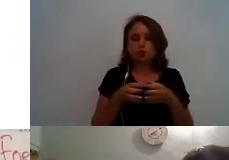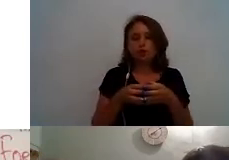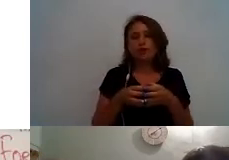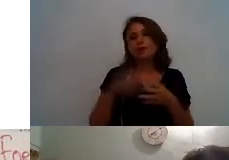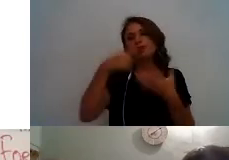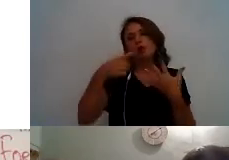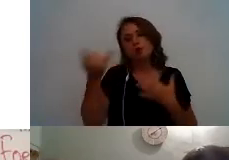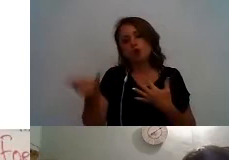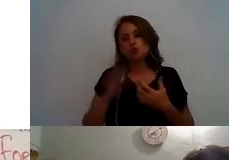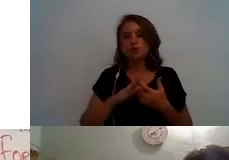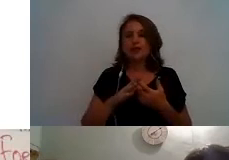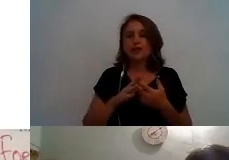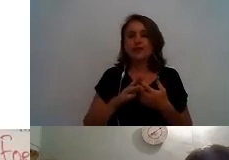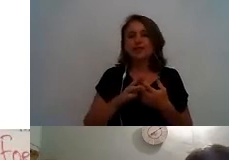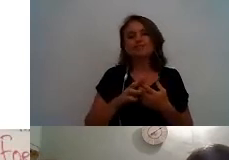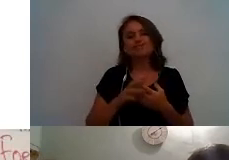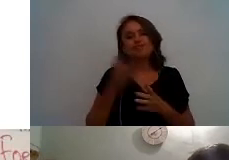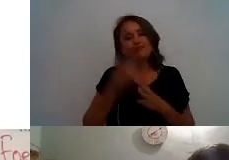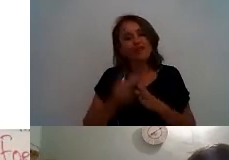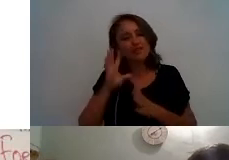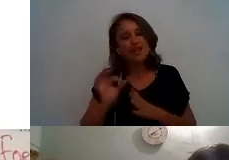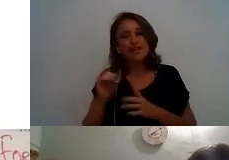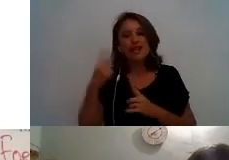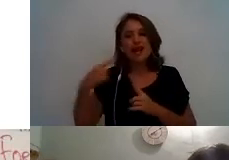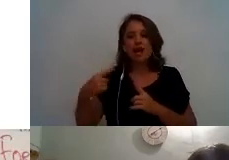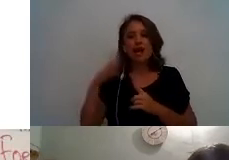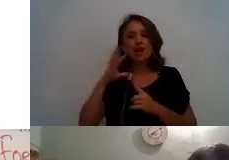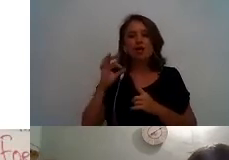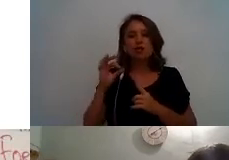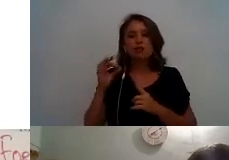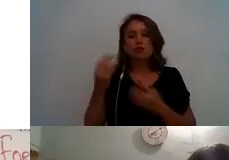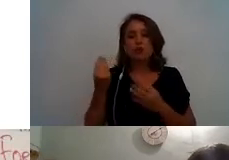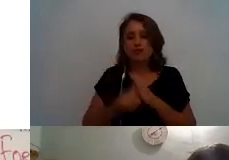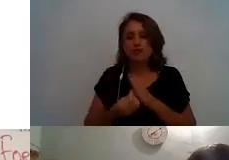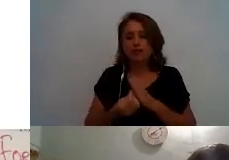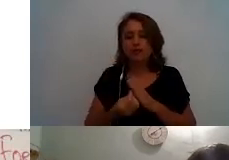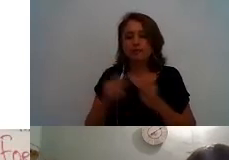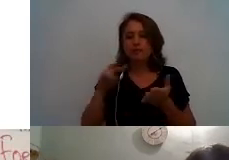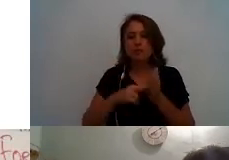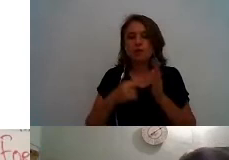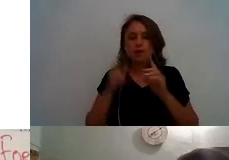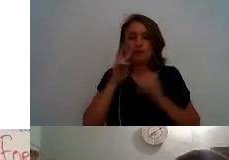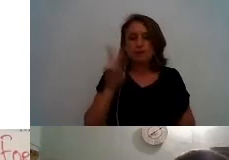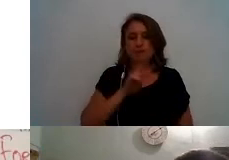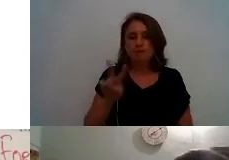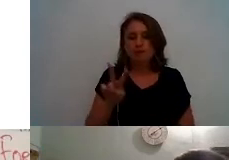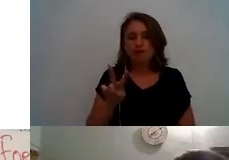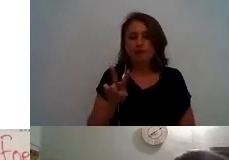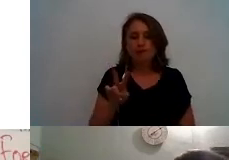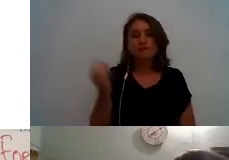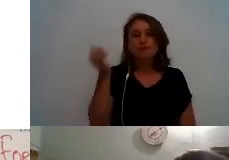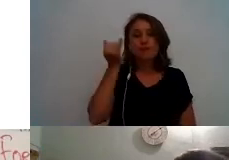qué debilidades y qué amenazas y también esto el árbol de problemas de alguna forma es determinar bueno una vez que se van